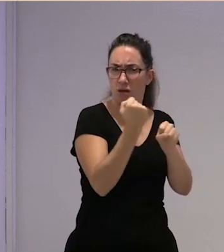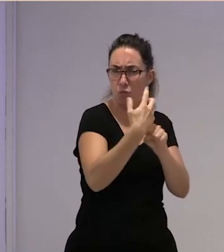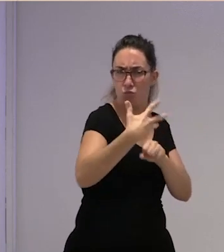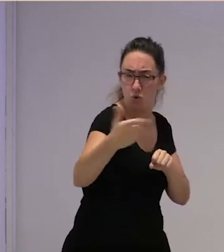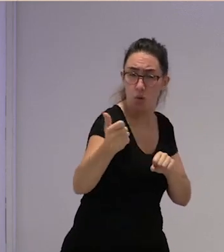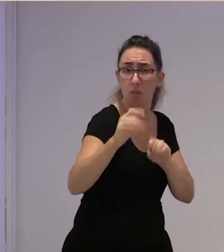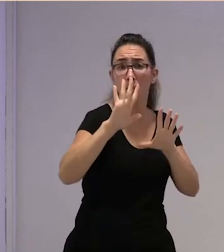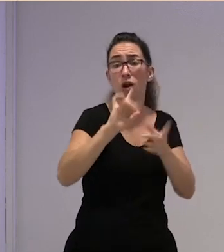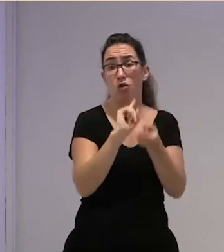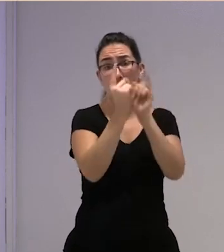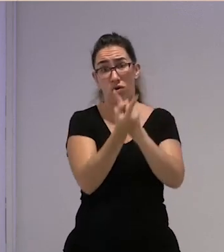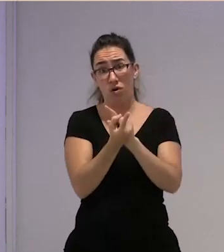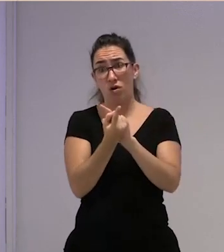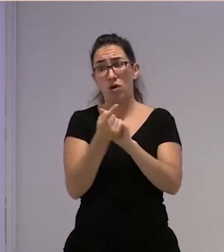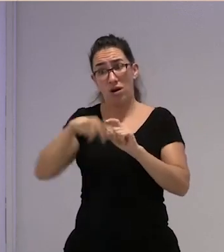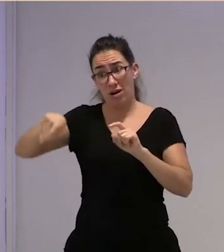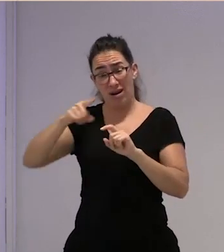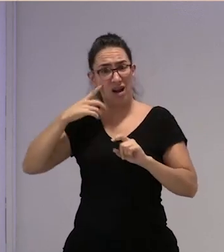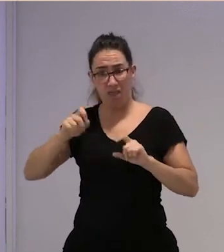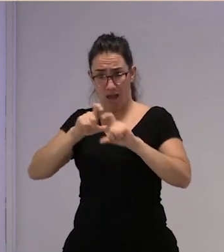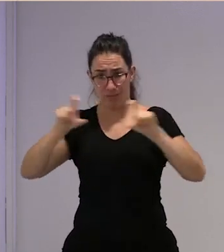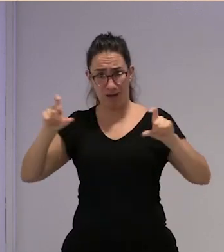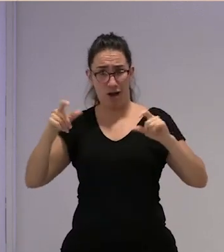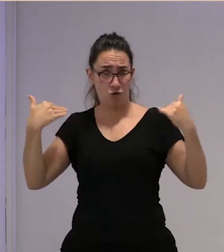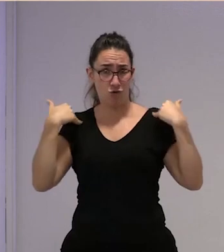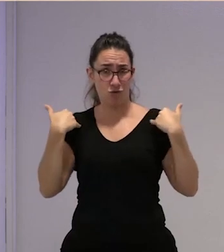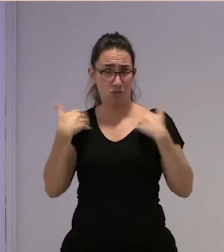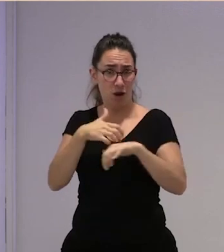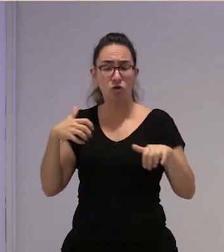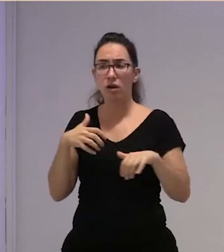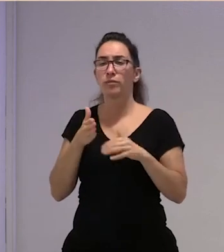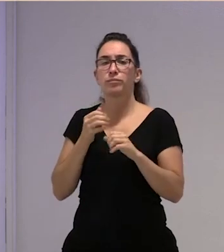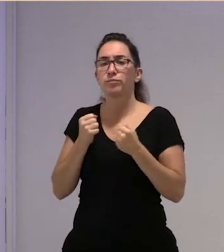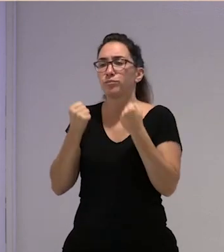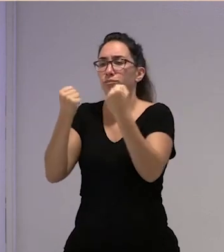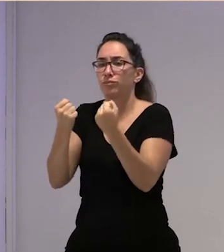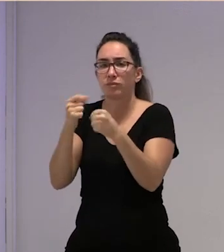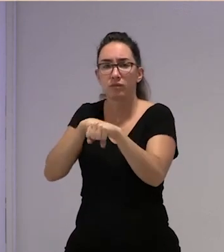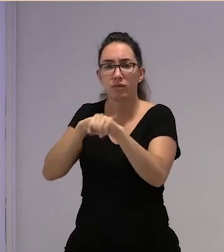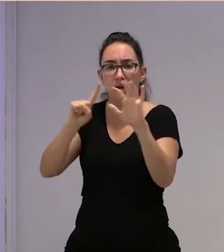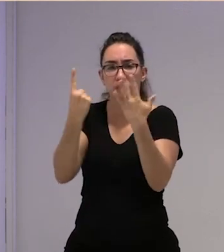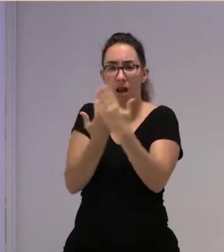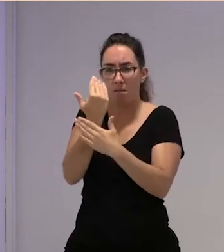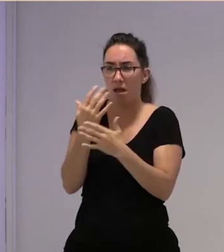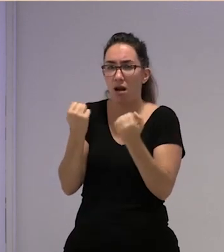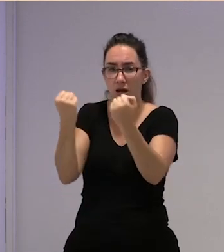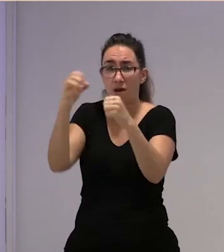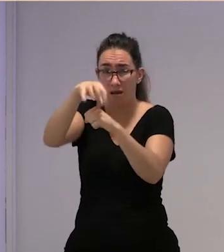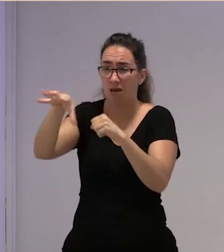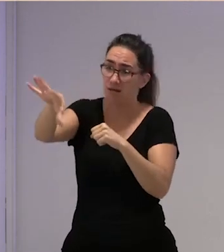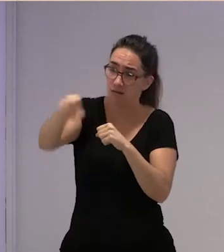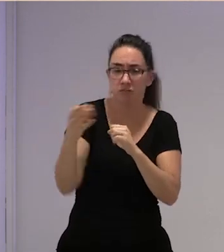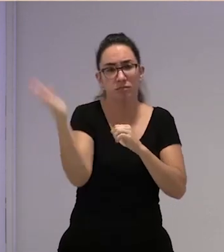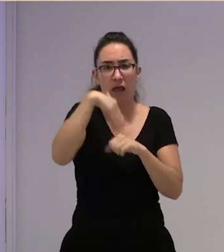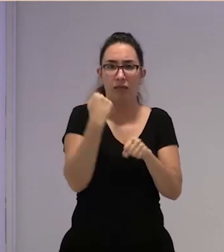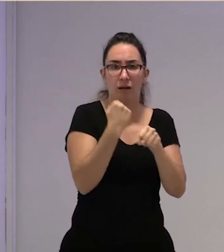mismos la mayoría de ellos empresarios que van a recogerlo a las 6 de la mañana al asentamiento para que le trabajen los campos y cuando